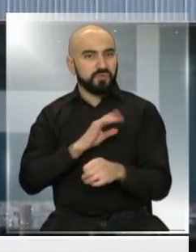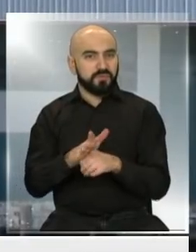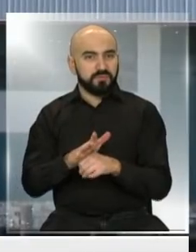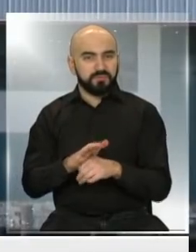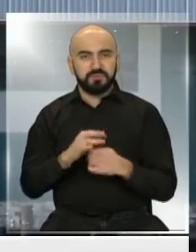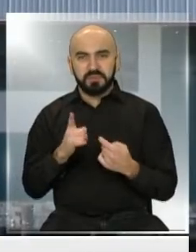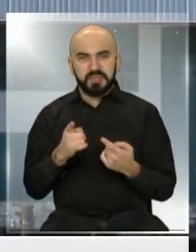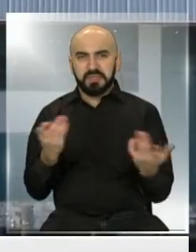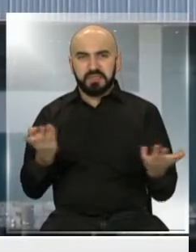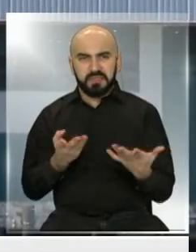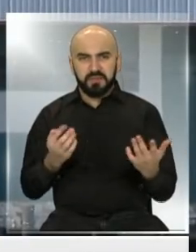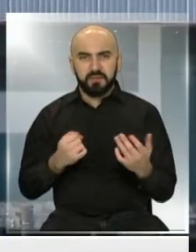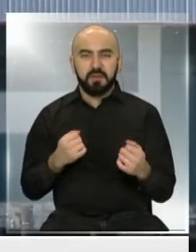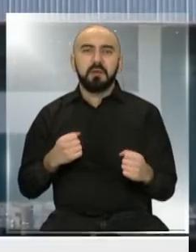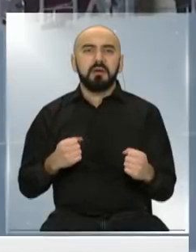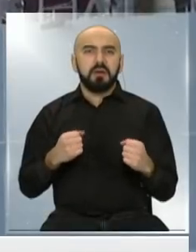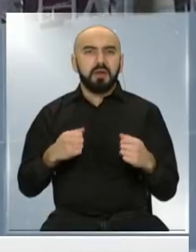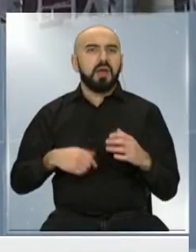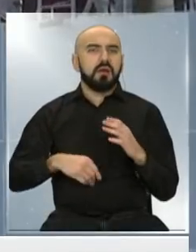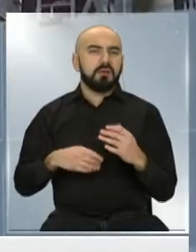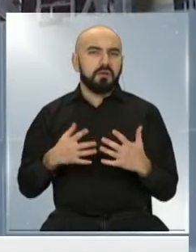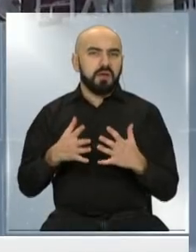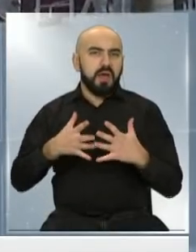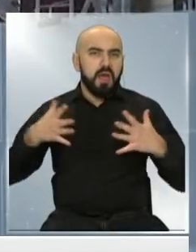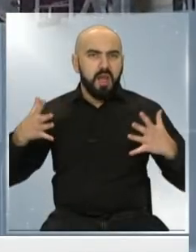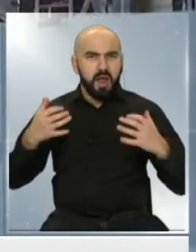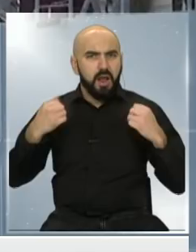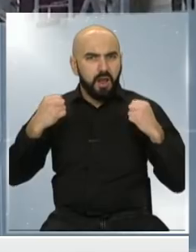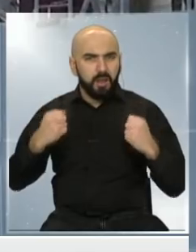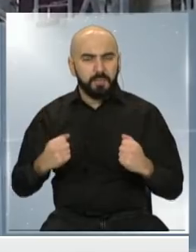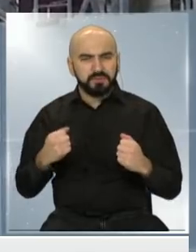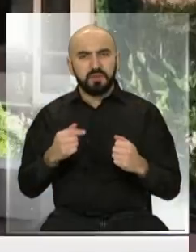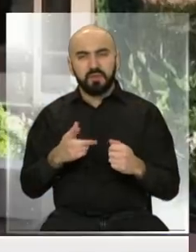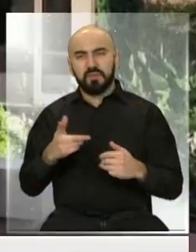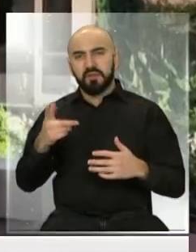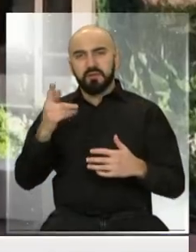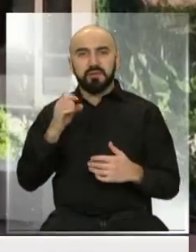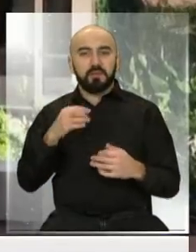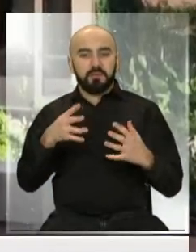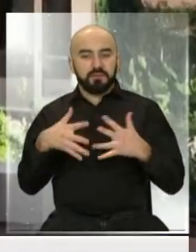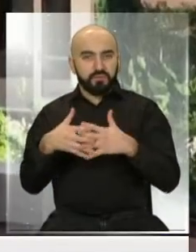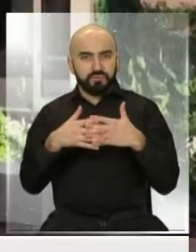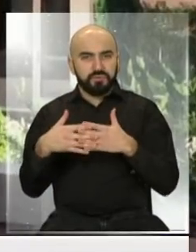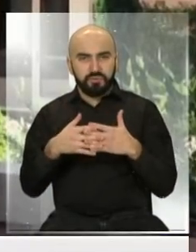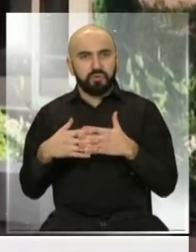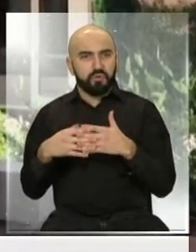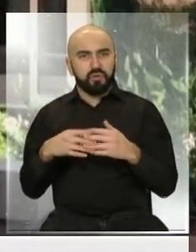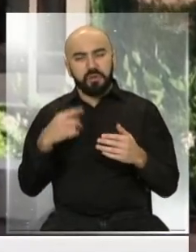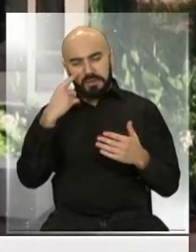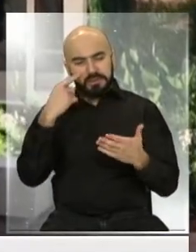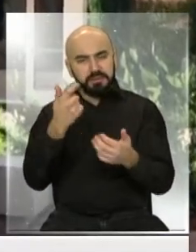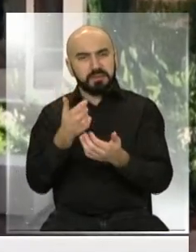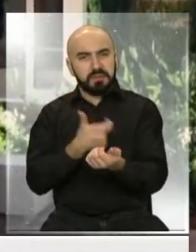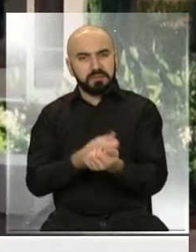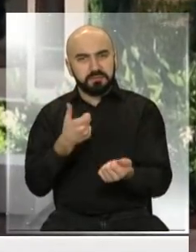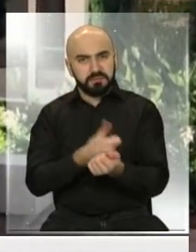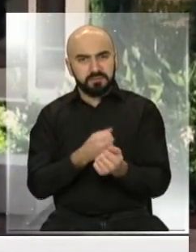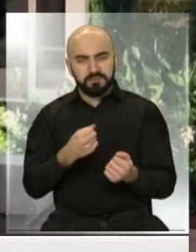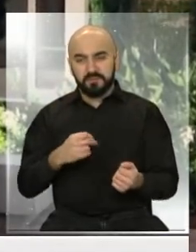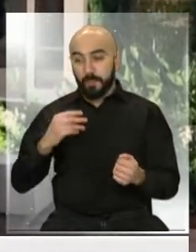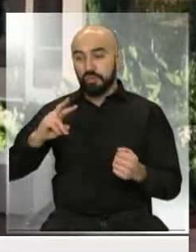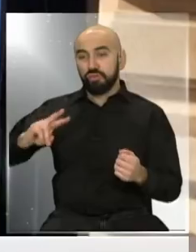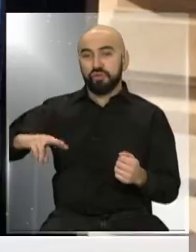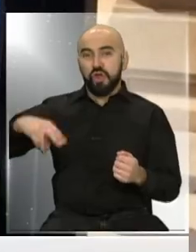la gran capacidad que tiene el país para realizar los testeos. Dijo que es más del doble que cualquier otro país del